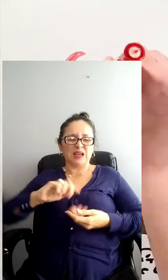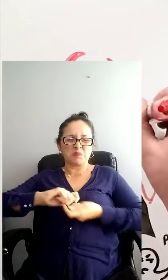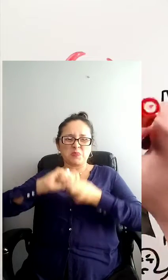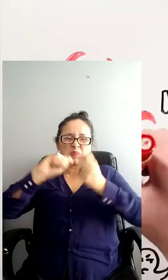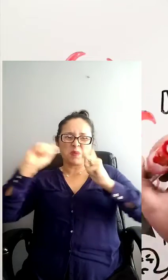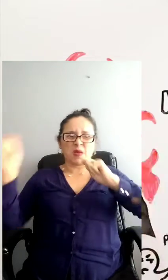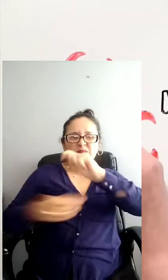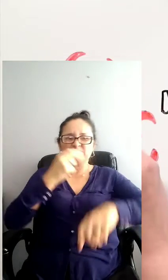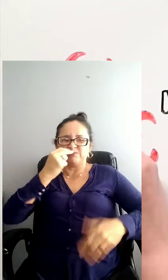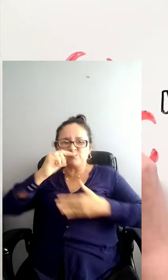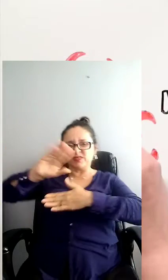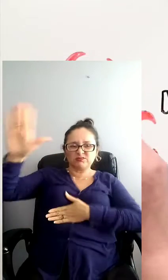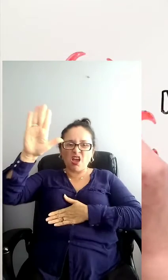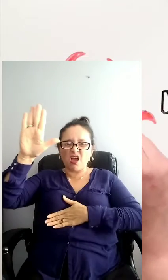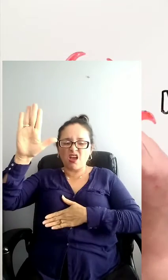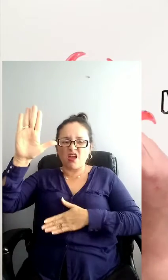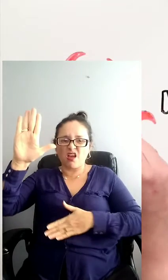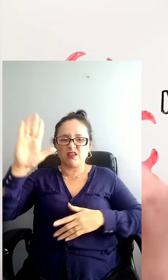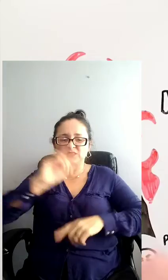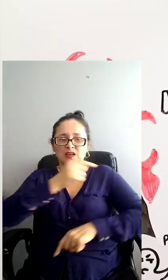alemanas ante la intercidumbre del mundo.